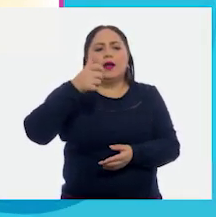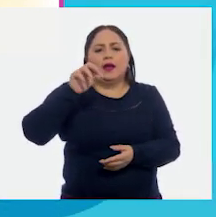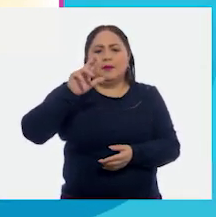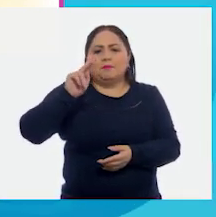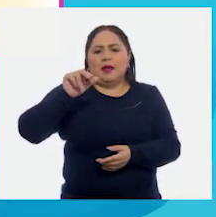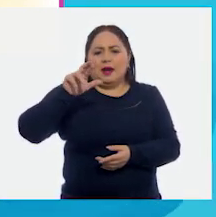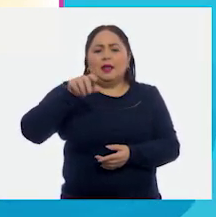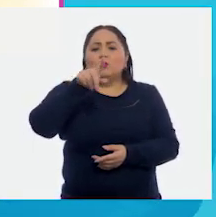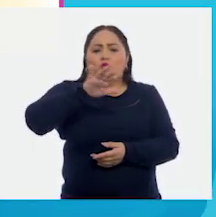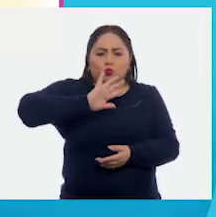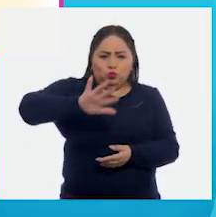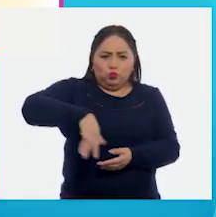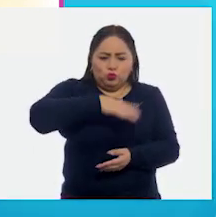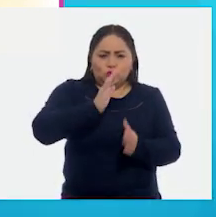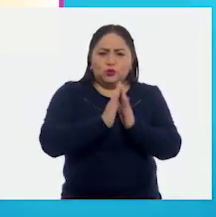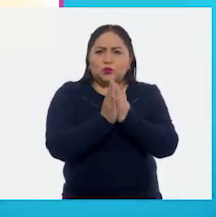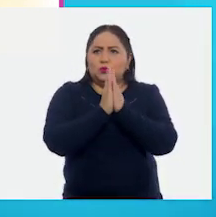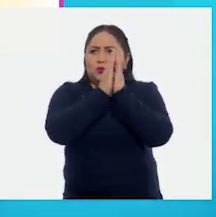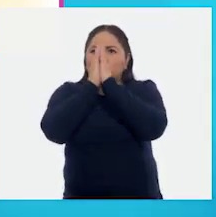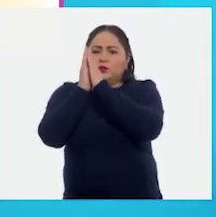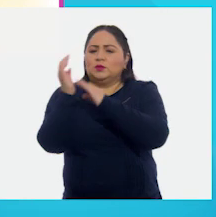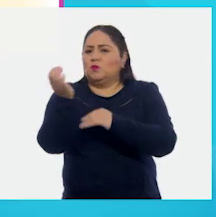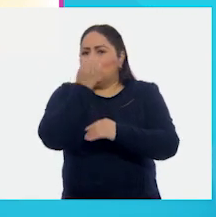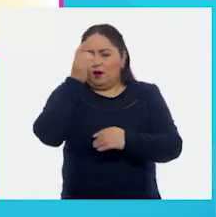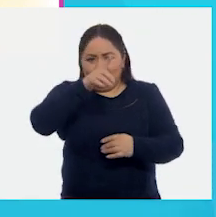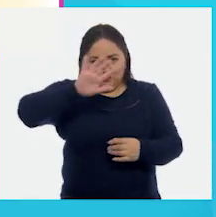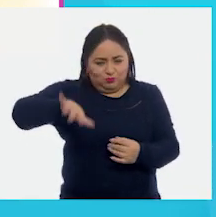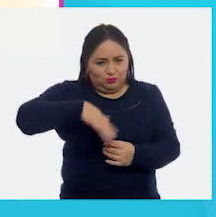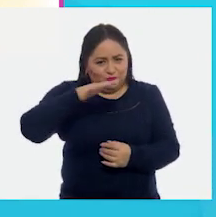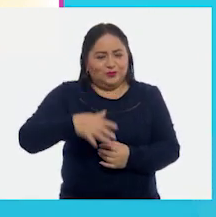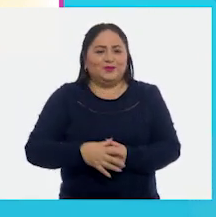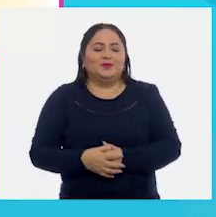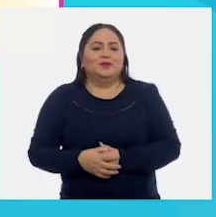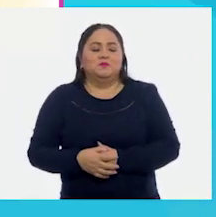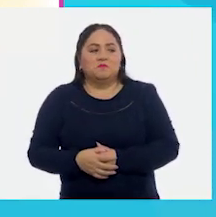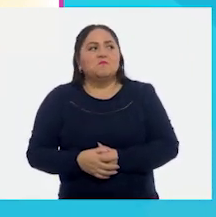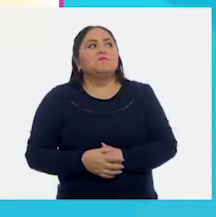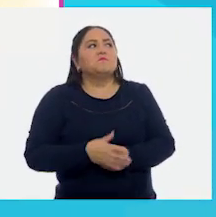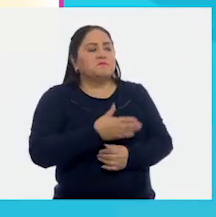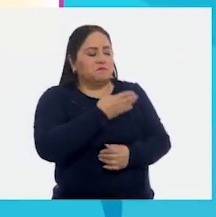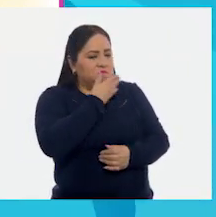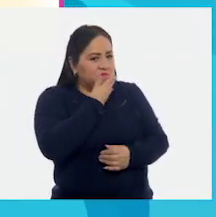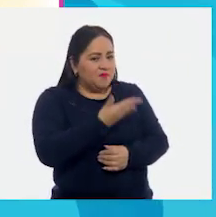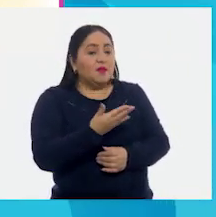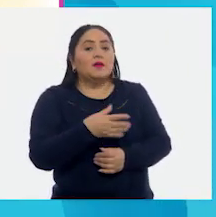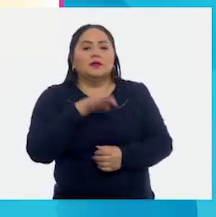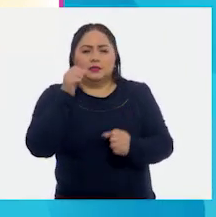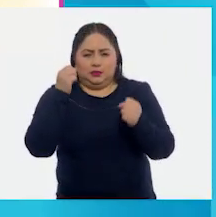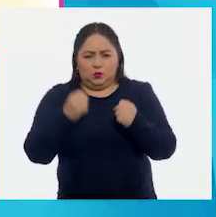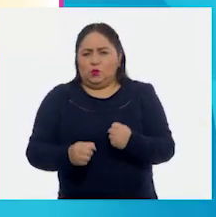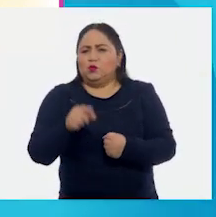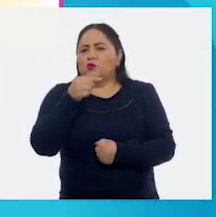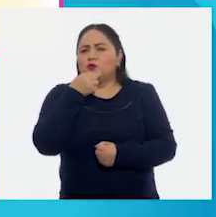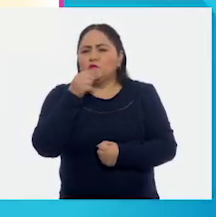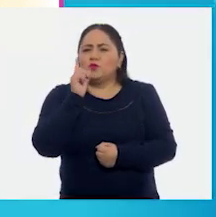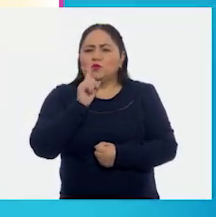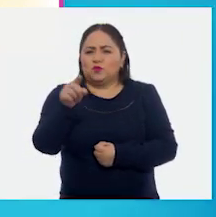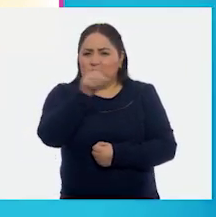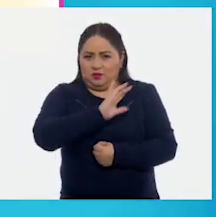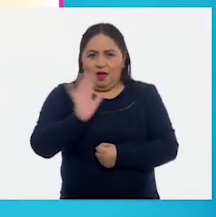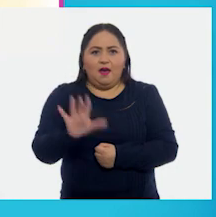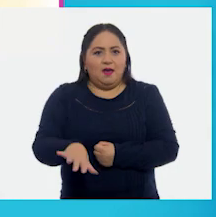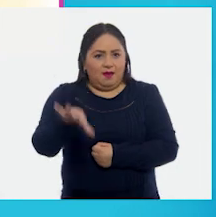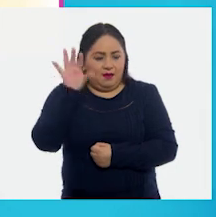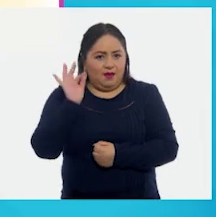Busca el libro en la biblioteca escolar. Muy bien. Seguramente las niñas y los niños ya